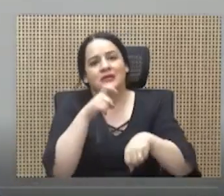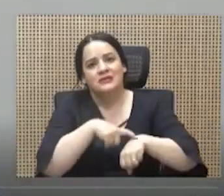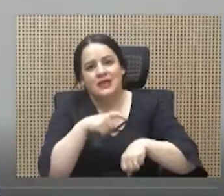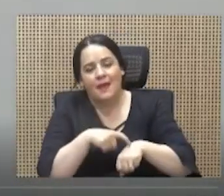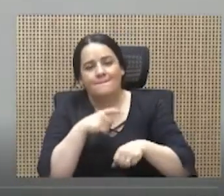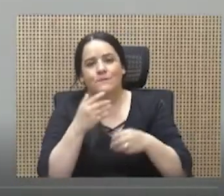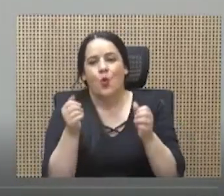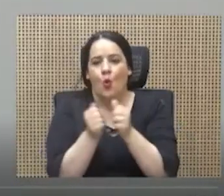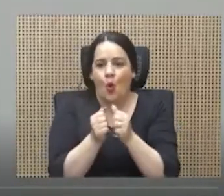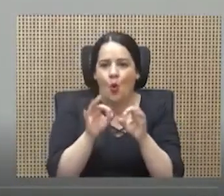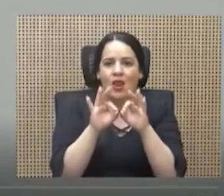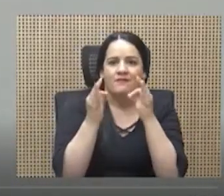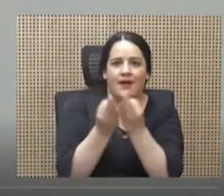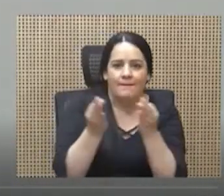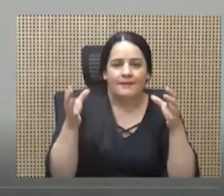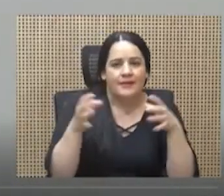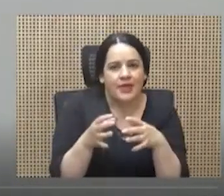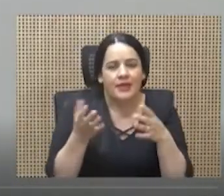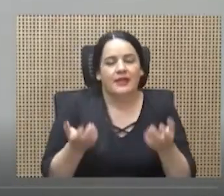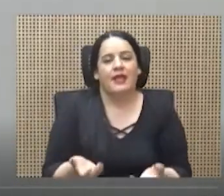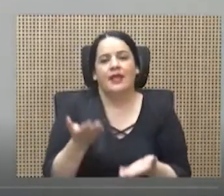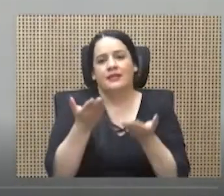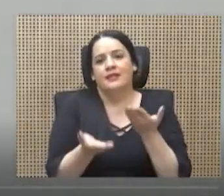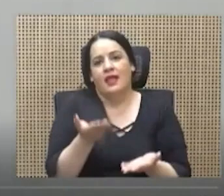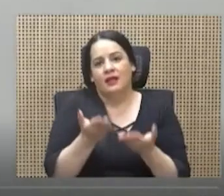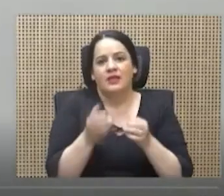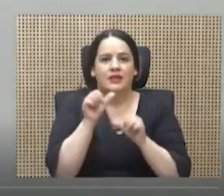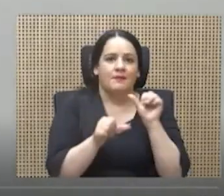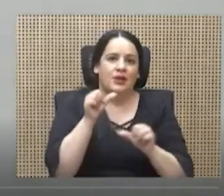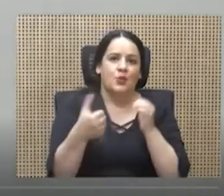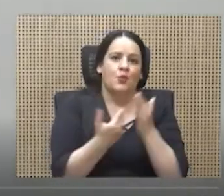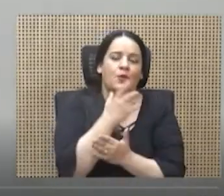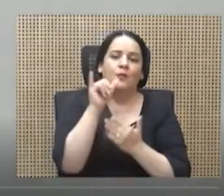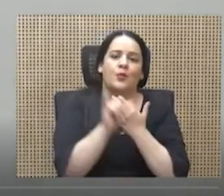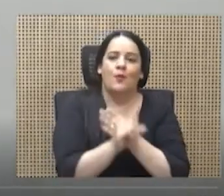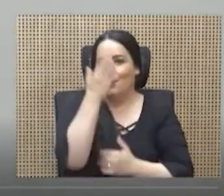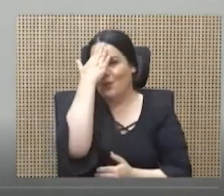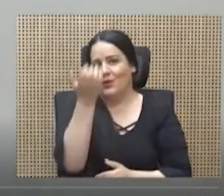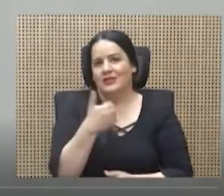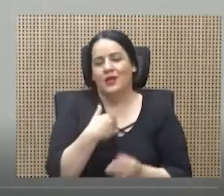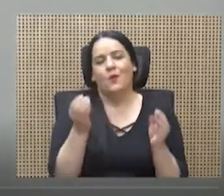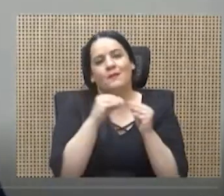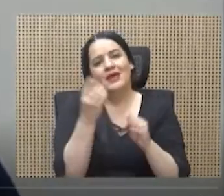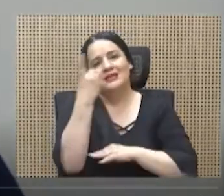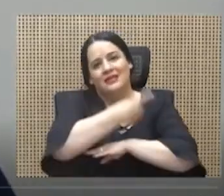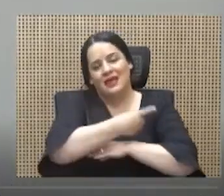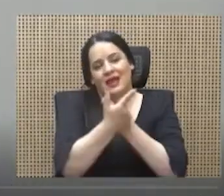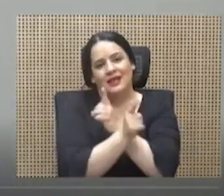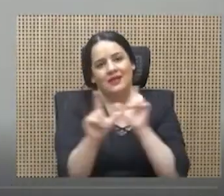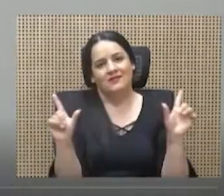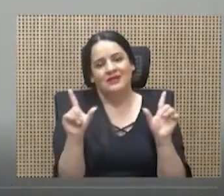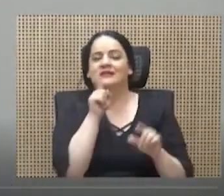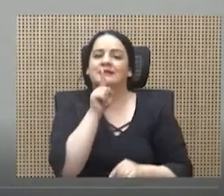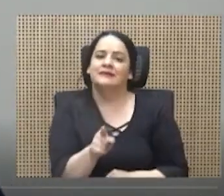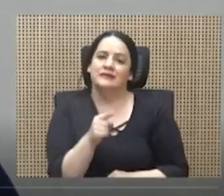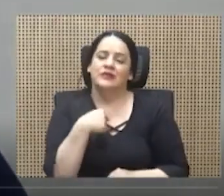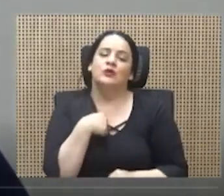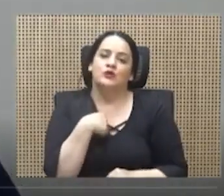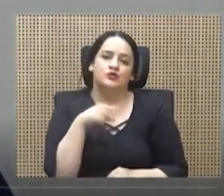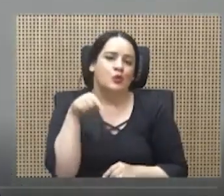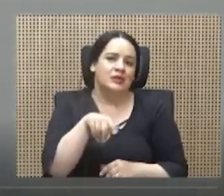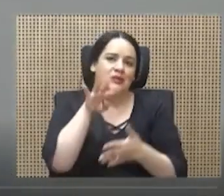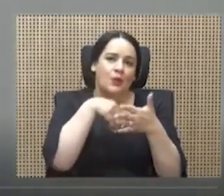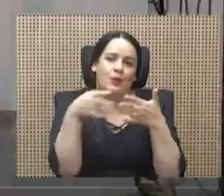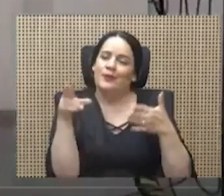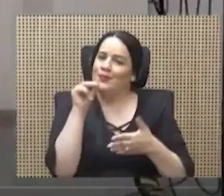y tal vez emprender nuevos proyectos ya que tengo más días libres. Si solamente yo estudiar no lo cambiaría